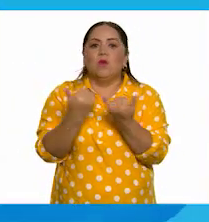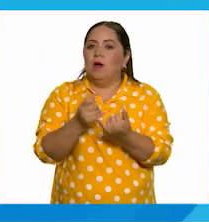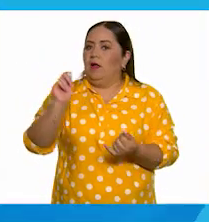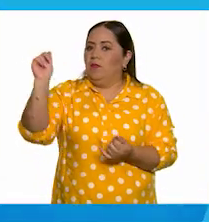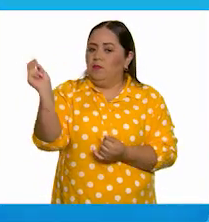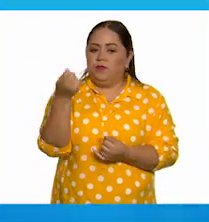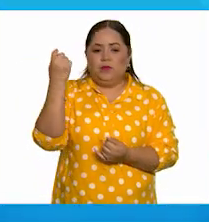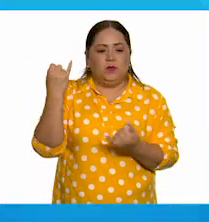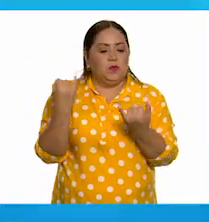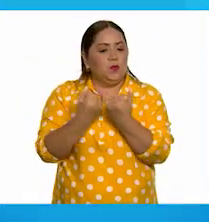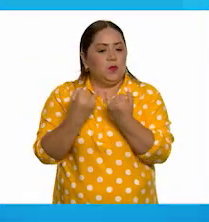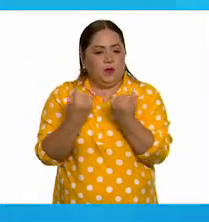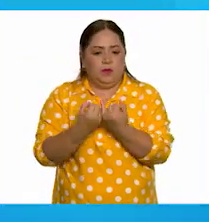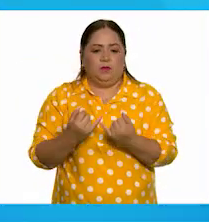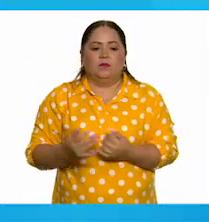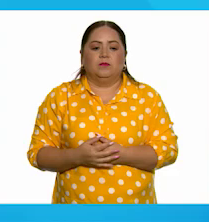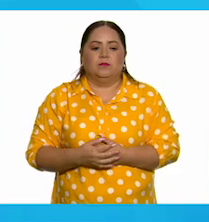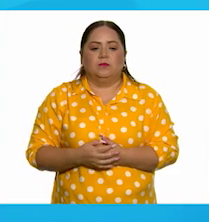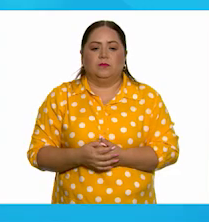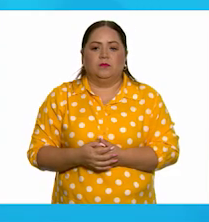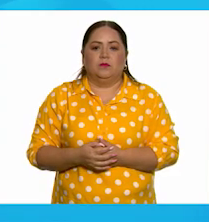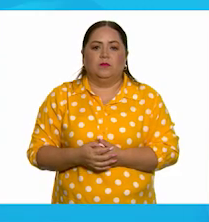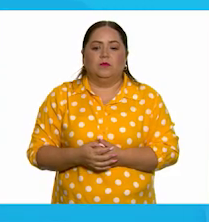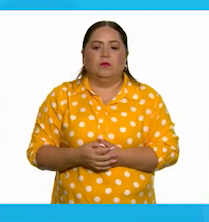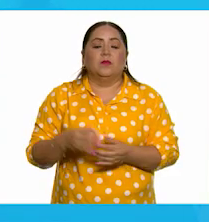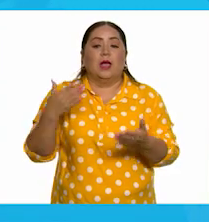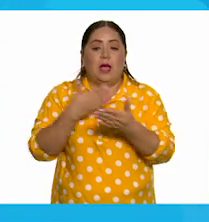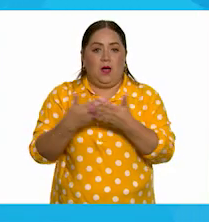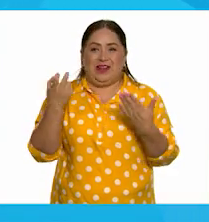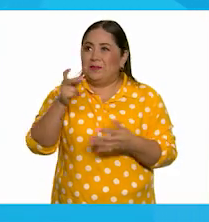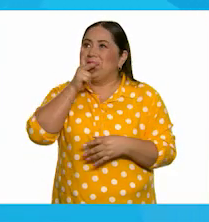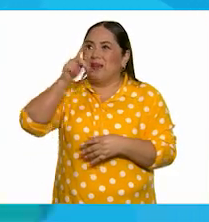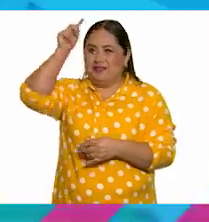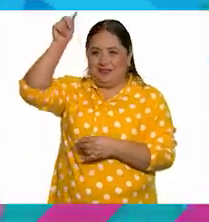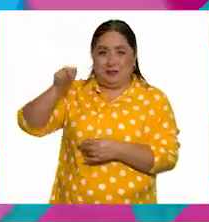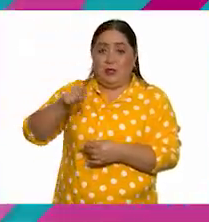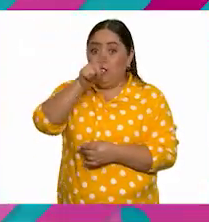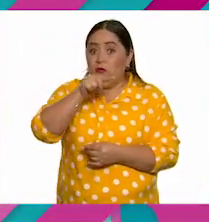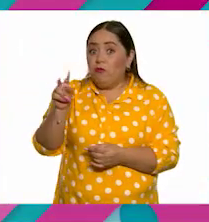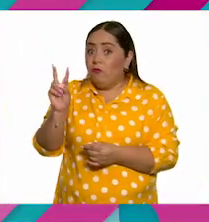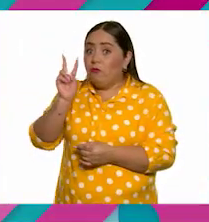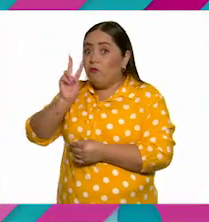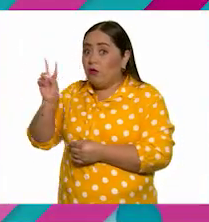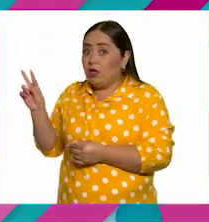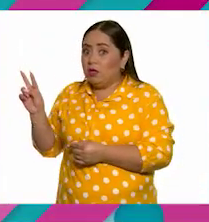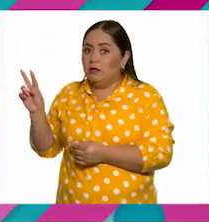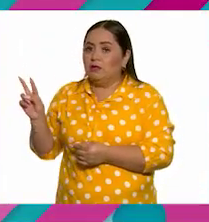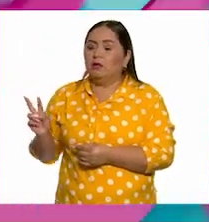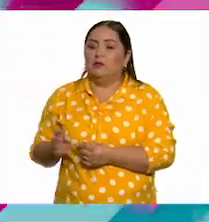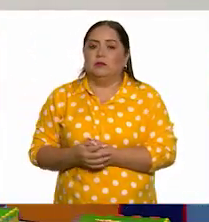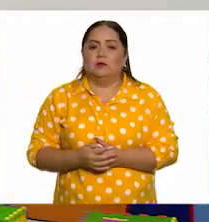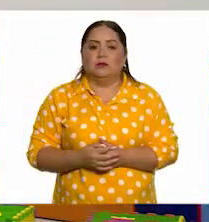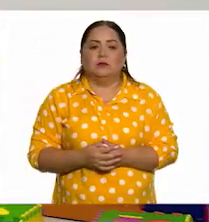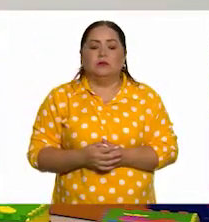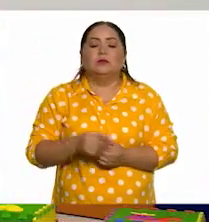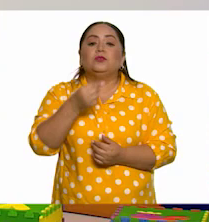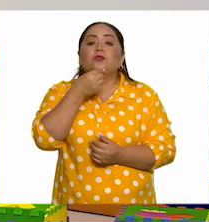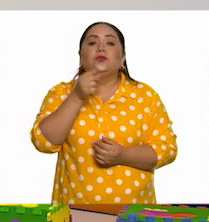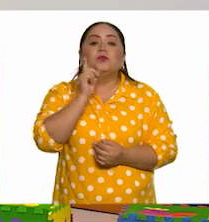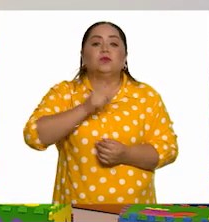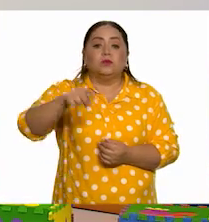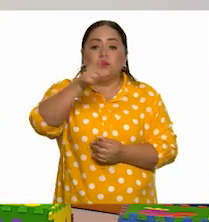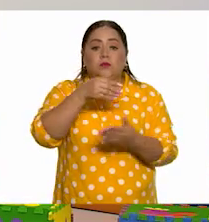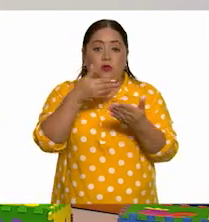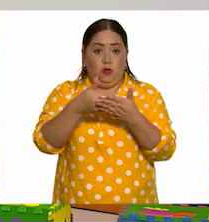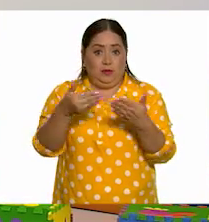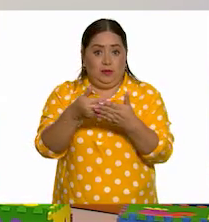lleva acento. Ok. Vamos a trabajar estas palabras. Fíjense muy bien. Niños y niñas,